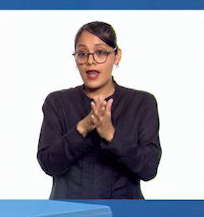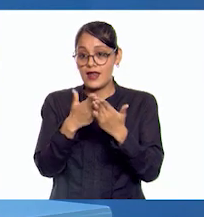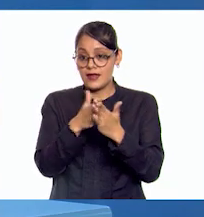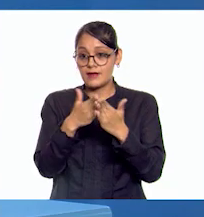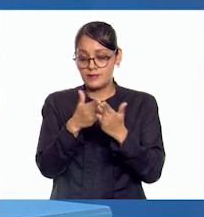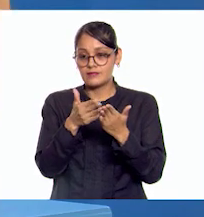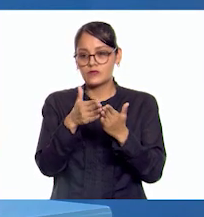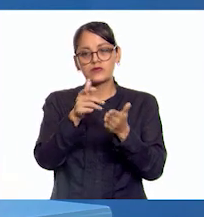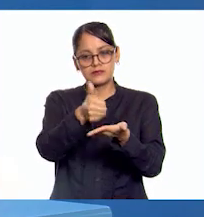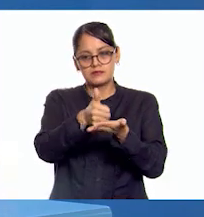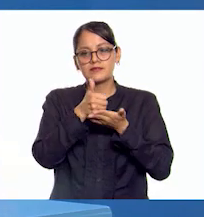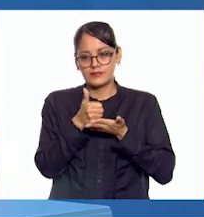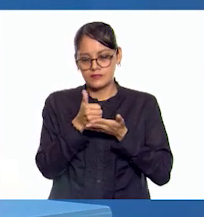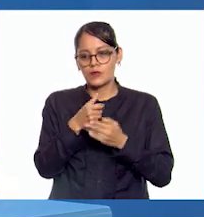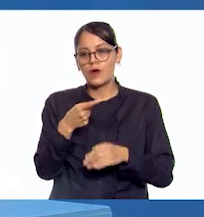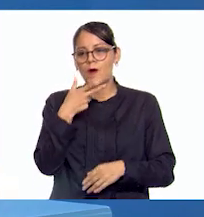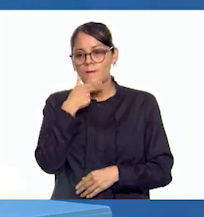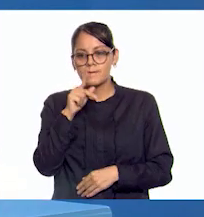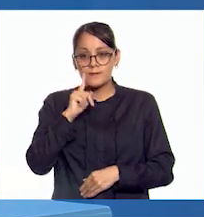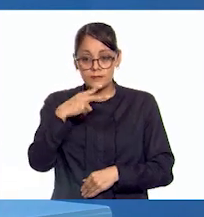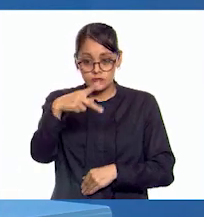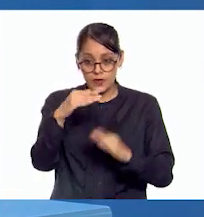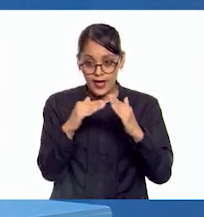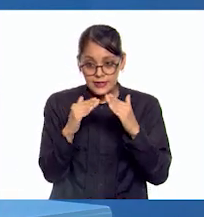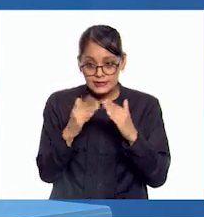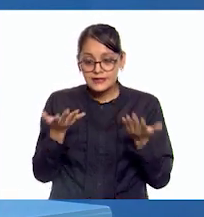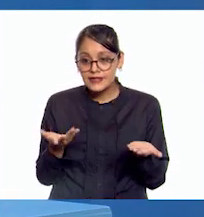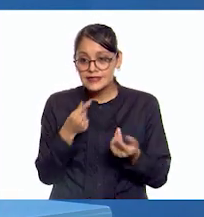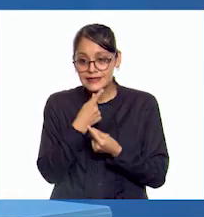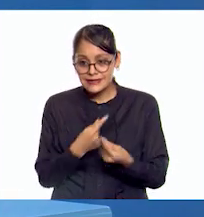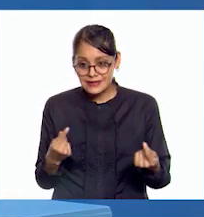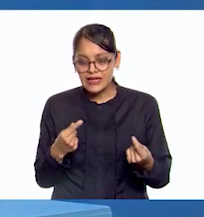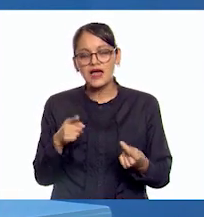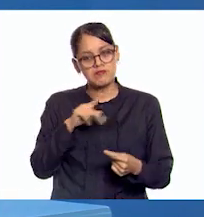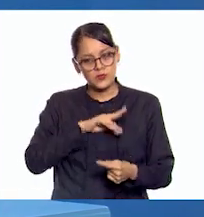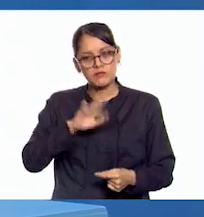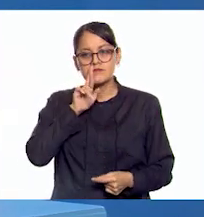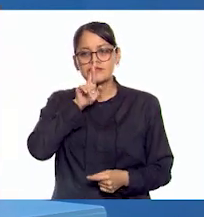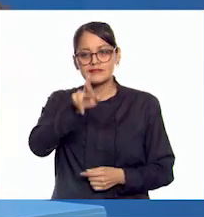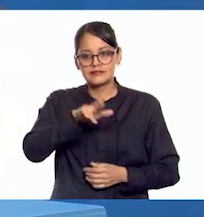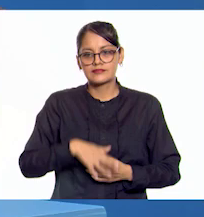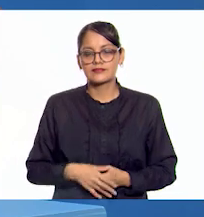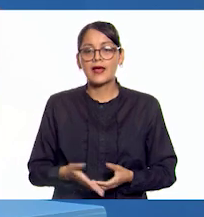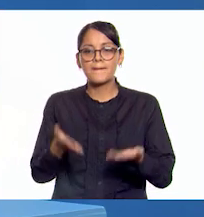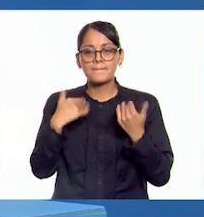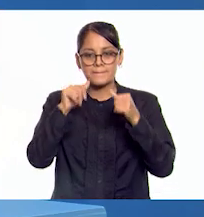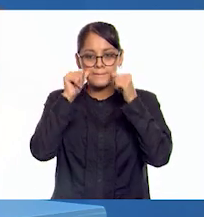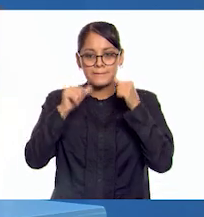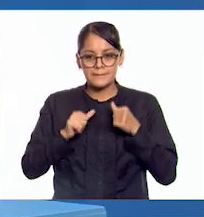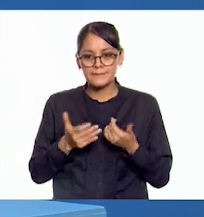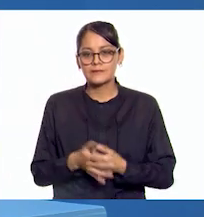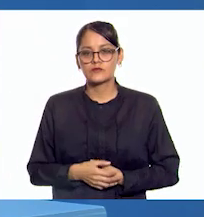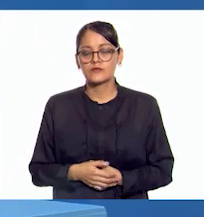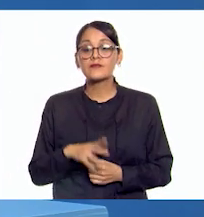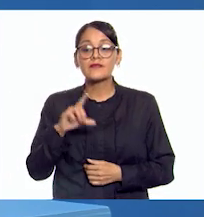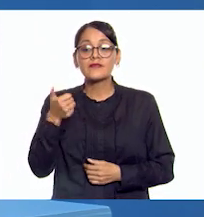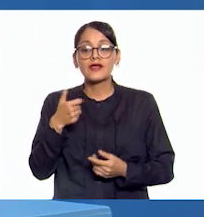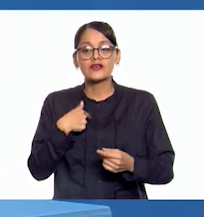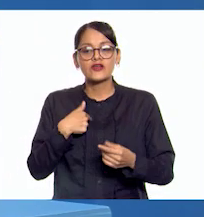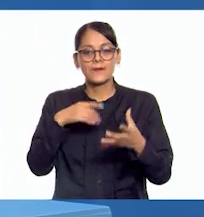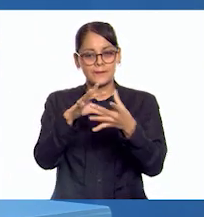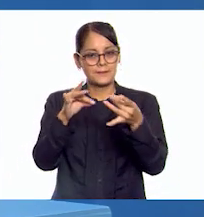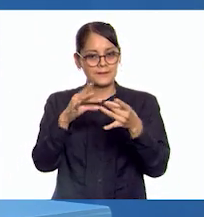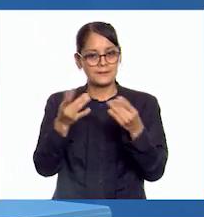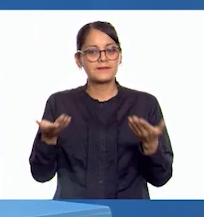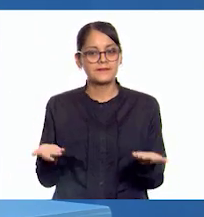de texto los compañeros y compañeras en casa también podrán resolver. Presten atención. A lo que les voy a